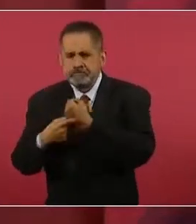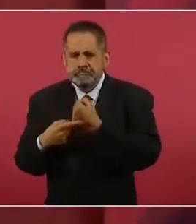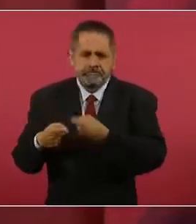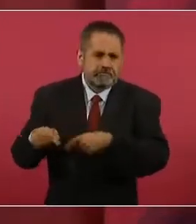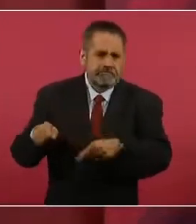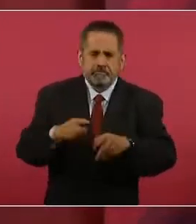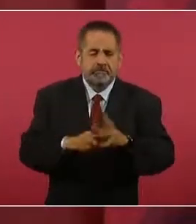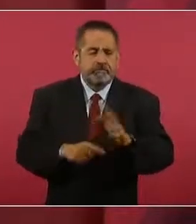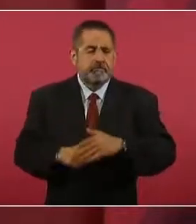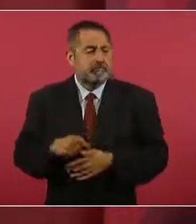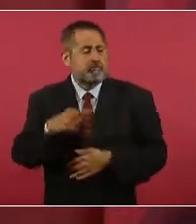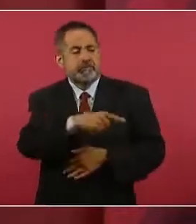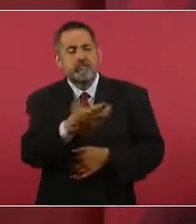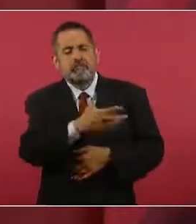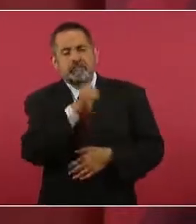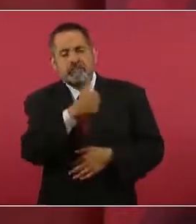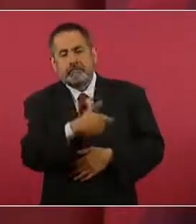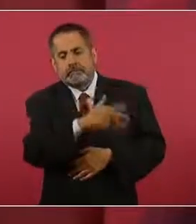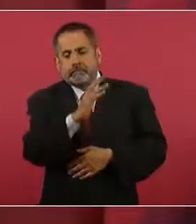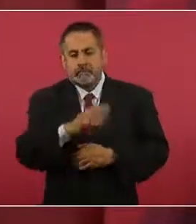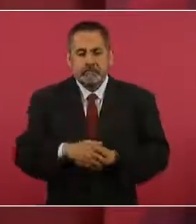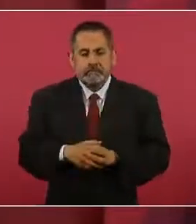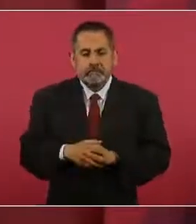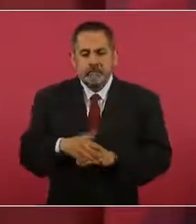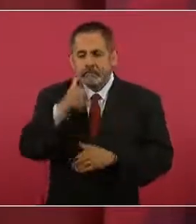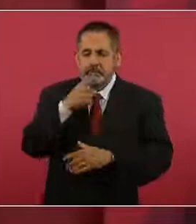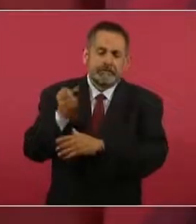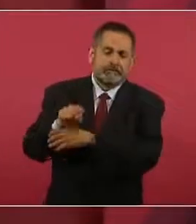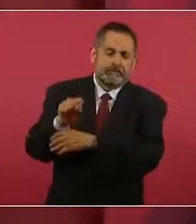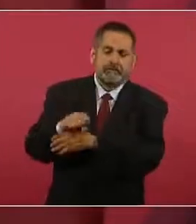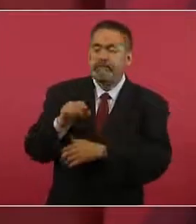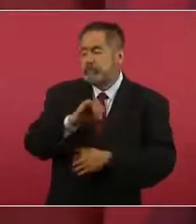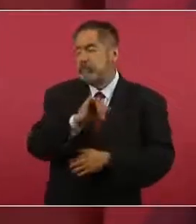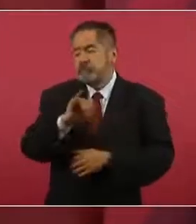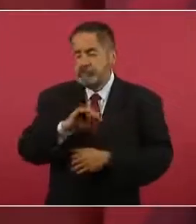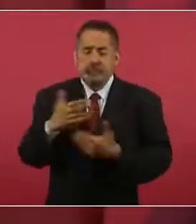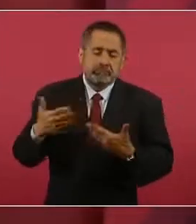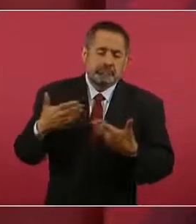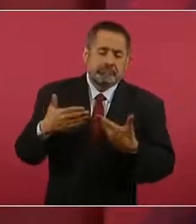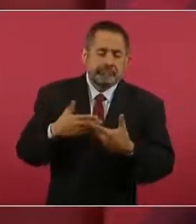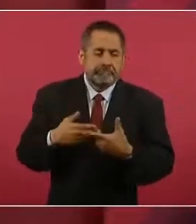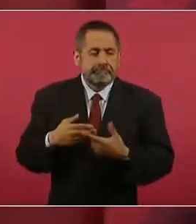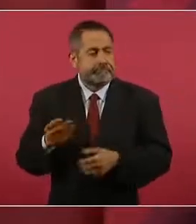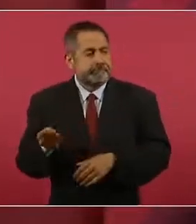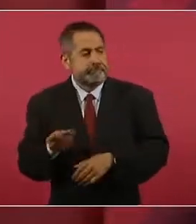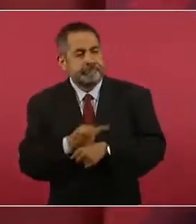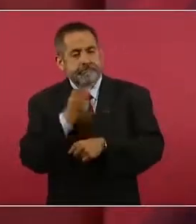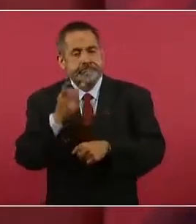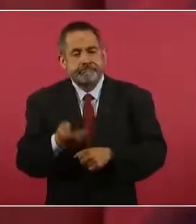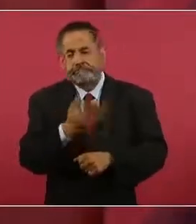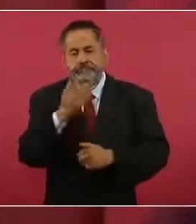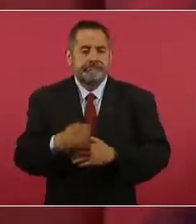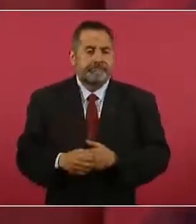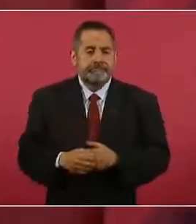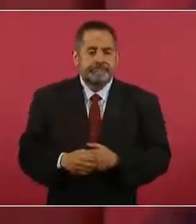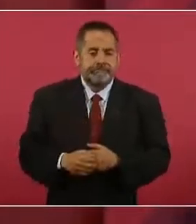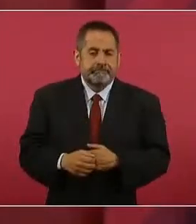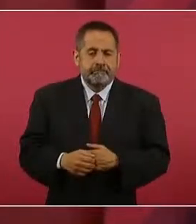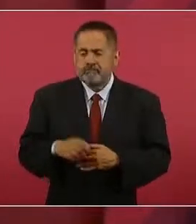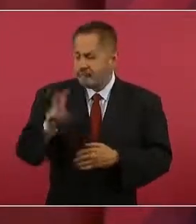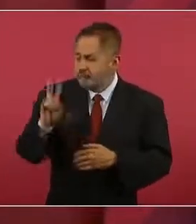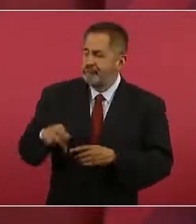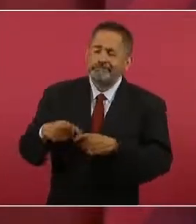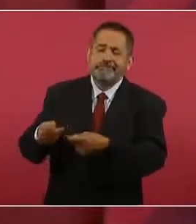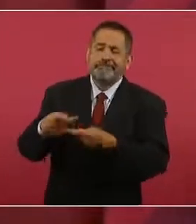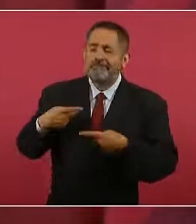Por eso nunca hacían nada, porque nos daban el avión y nos decían sí, sí, sí, sí, está bien, que se atienda la